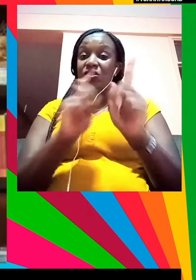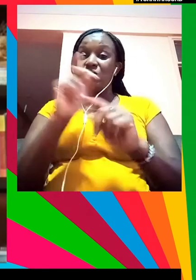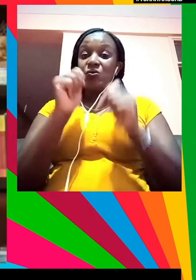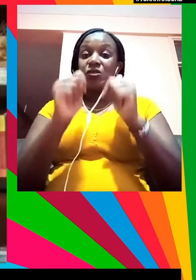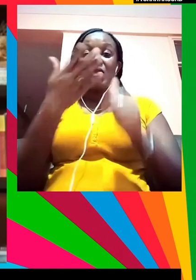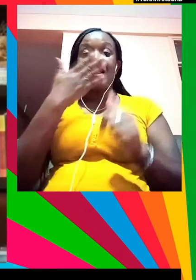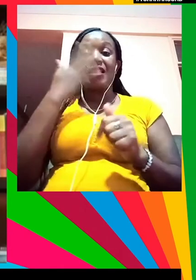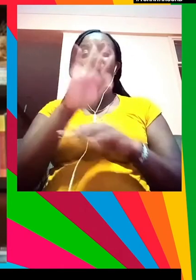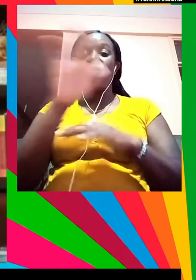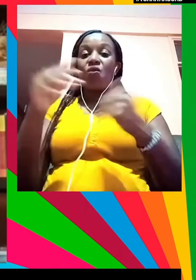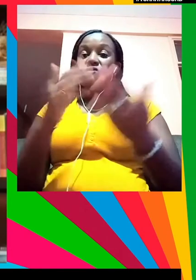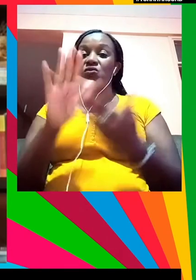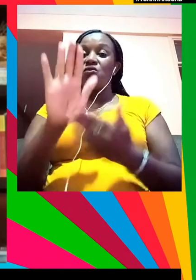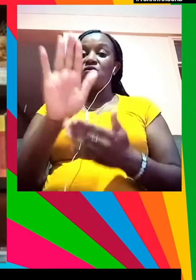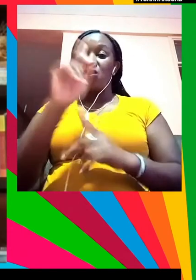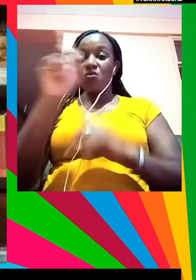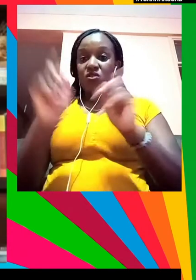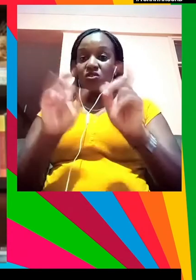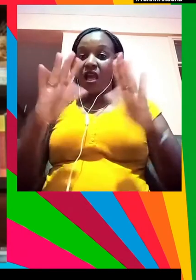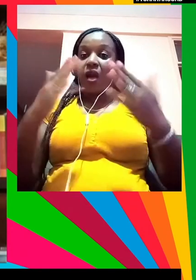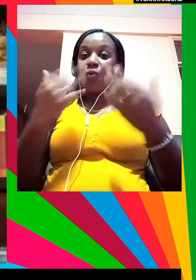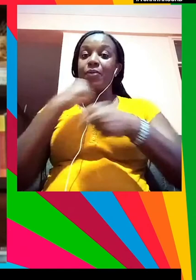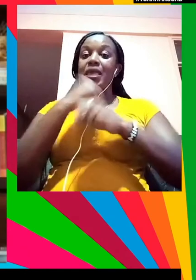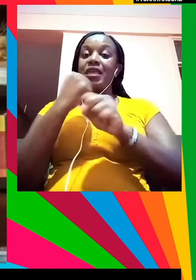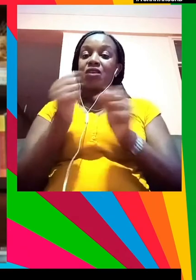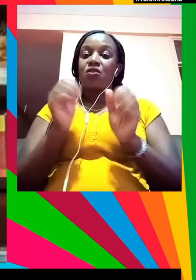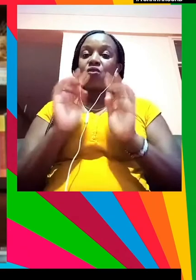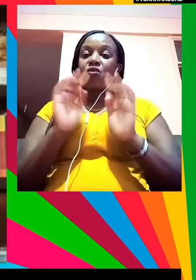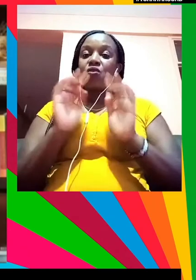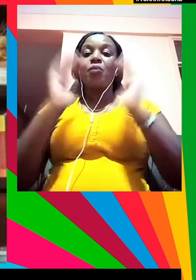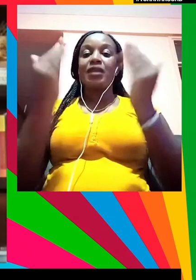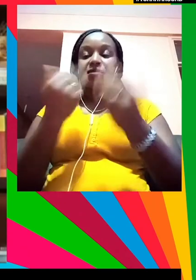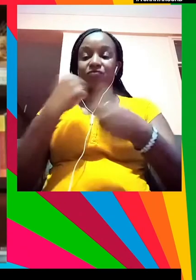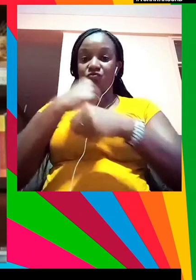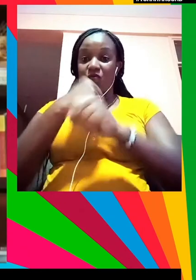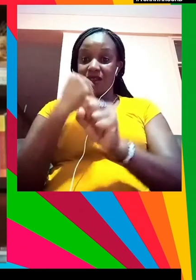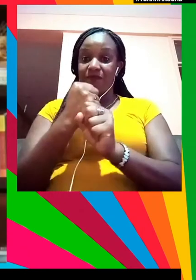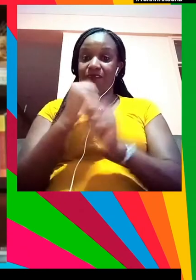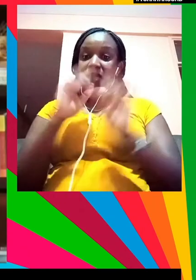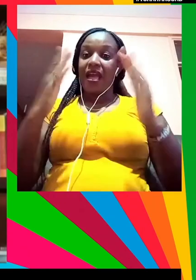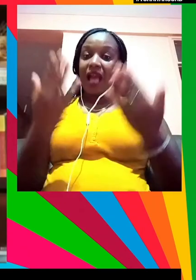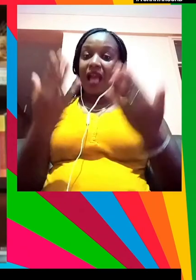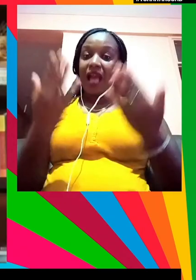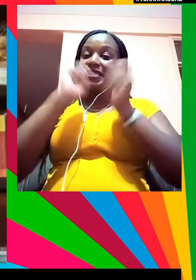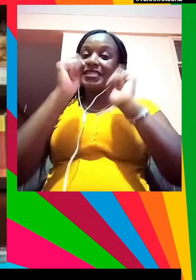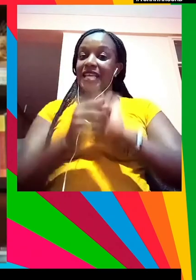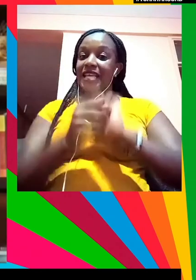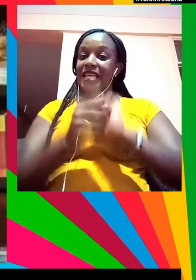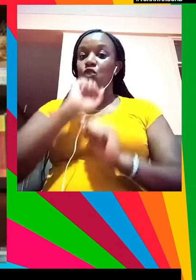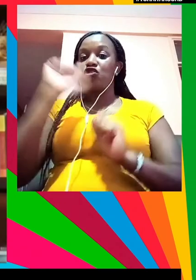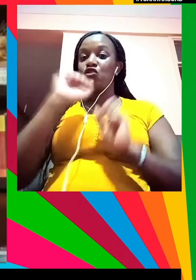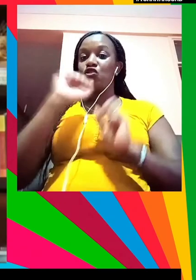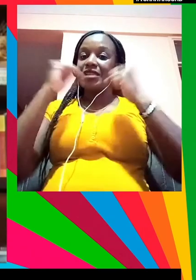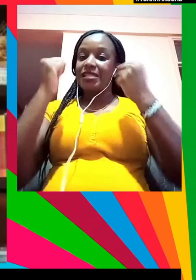Festival. ¿Cómo hacemos que la globalización funcione para el bien común? ¿Cómo diseñamos los sistemas políticos